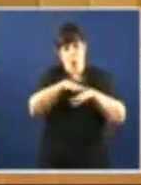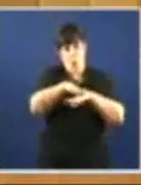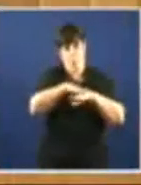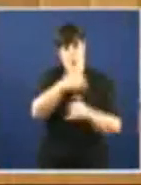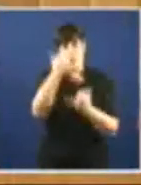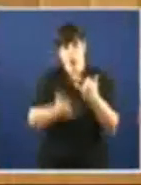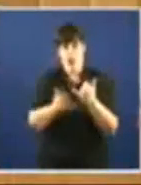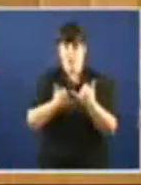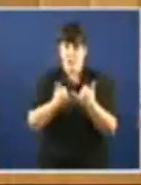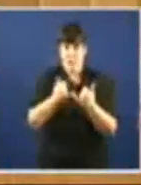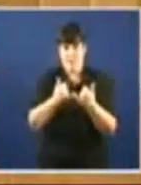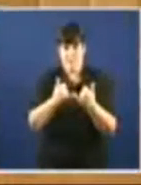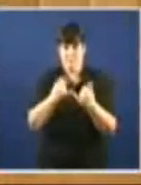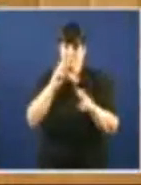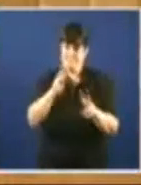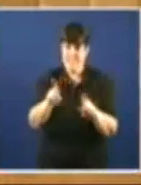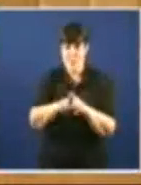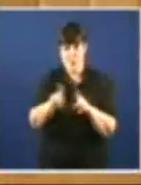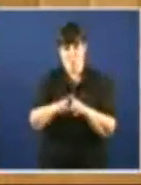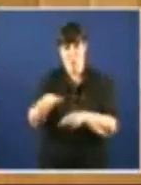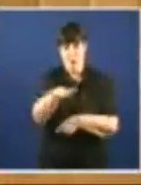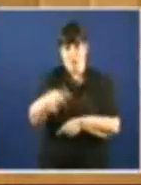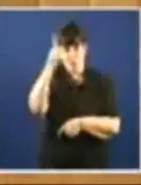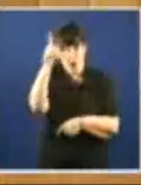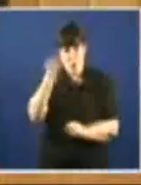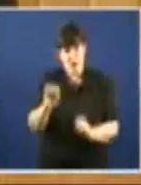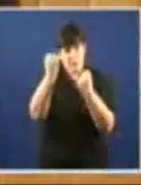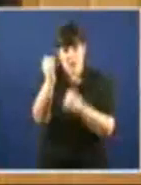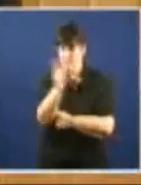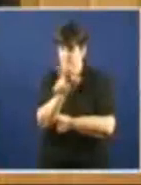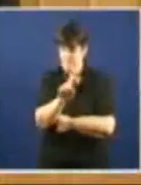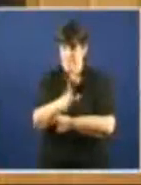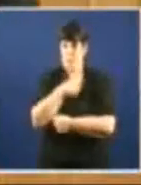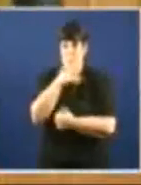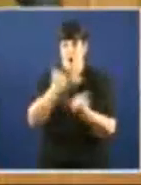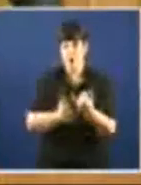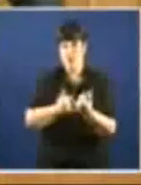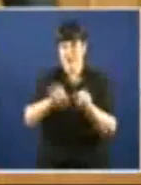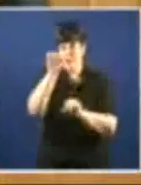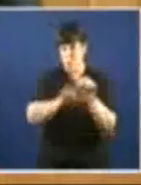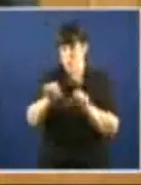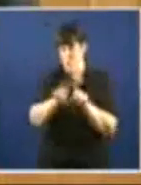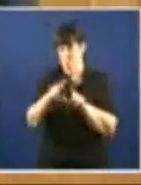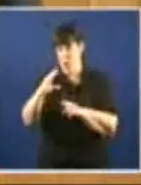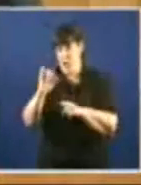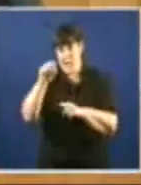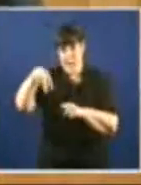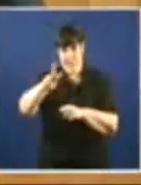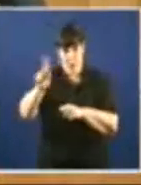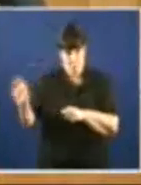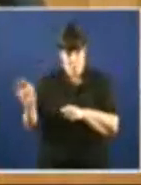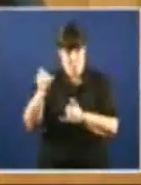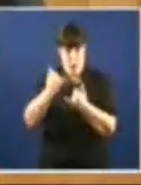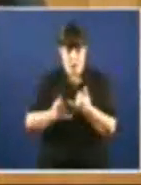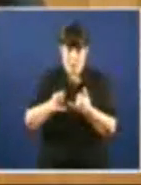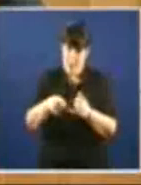salvación Do noso rural Aqui non estamos só A falar da utilización Ou non dunha sustancia Como o cianuro Estamos a falar De modelos de